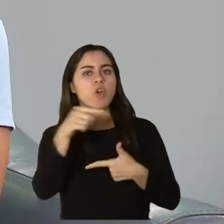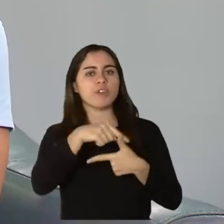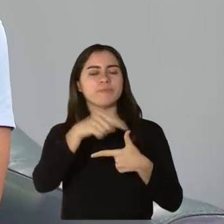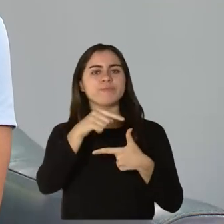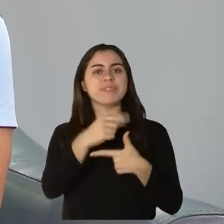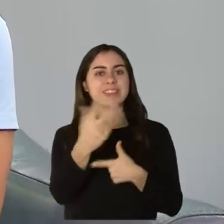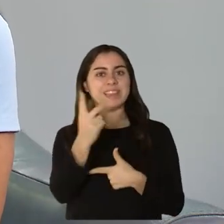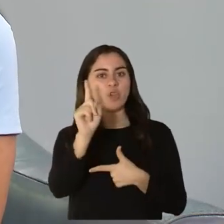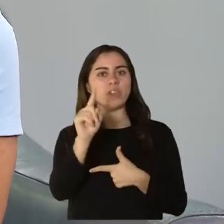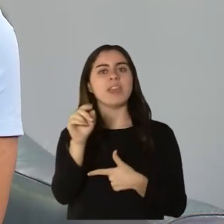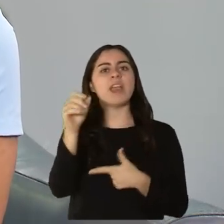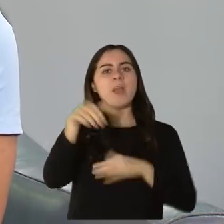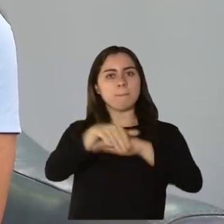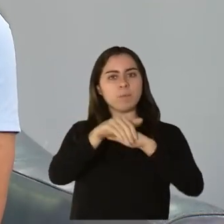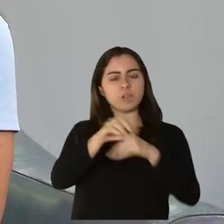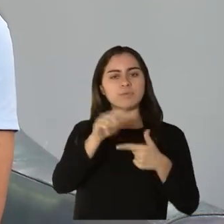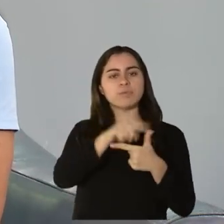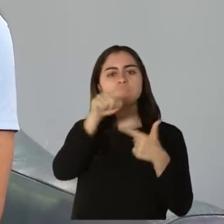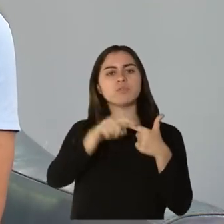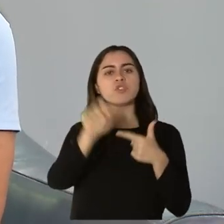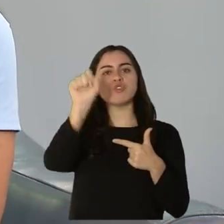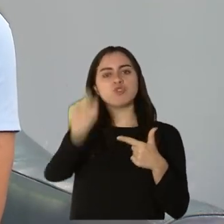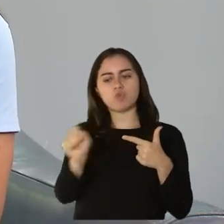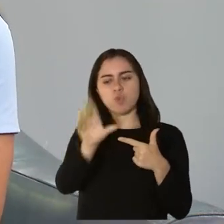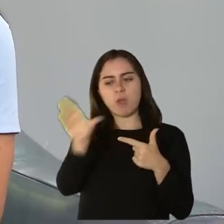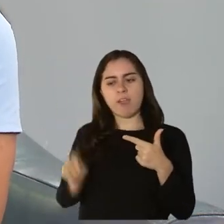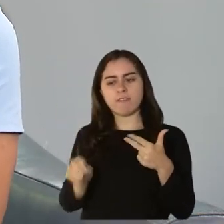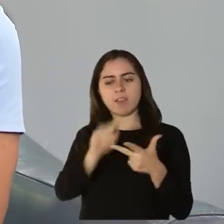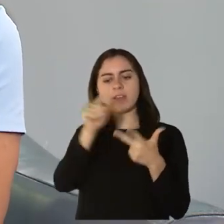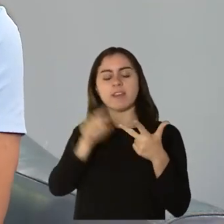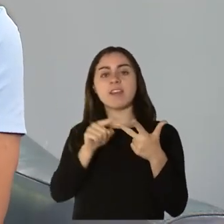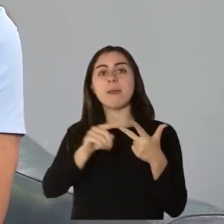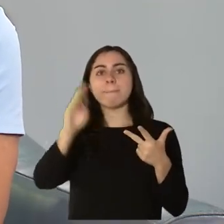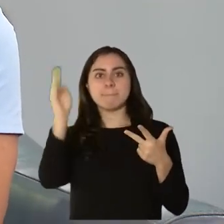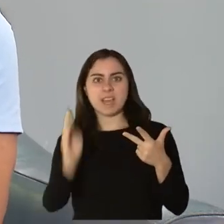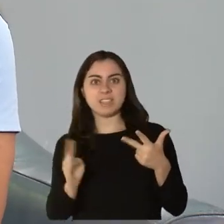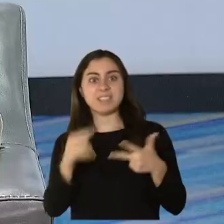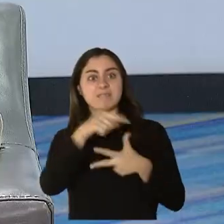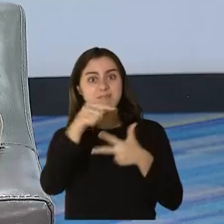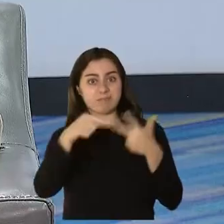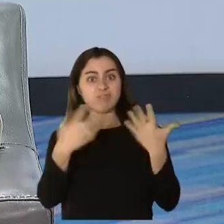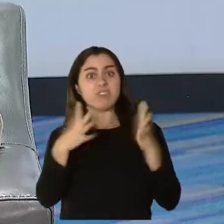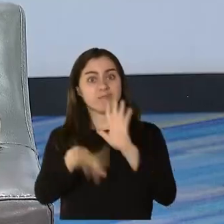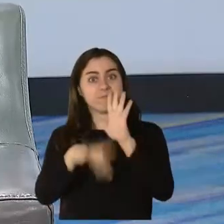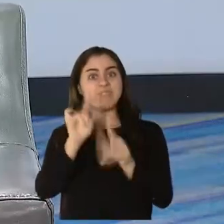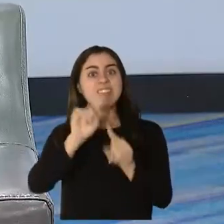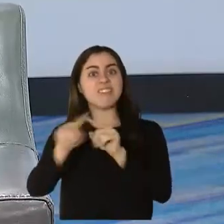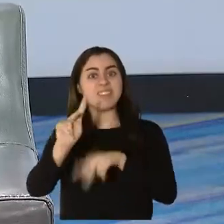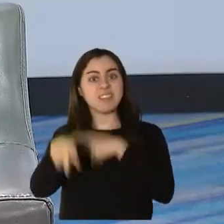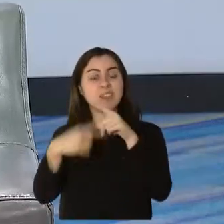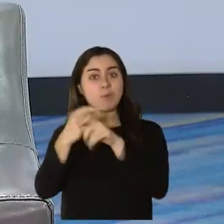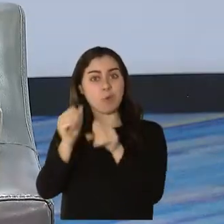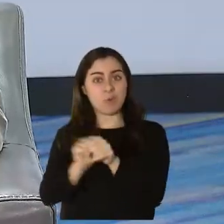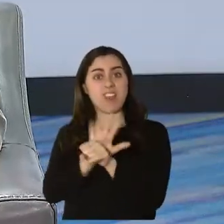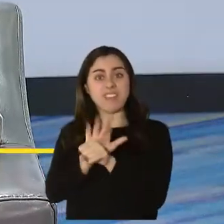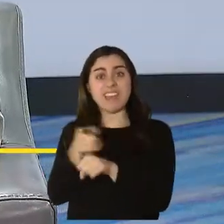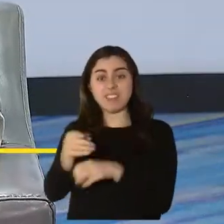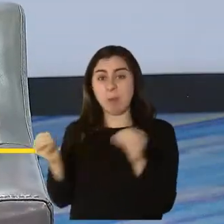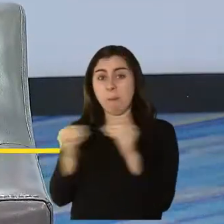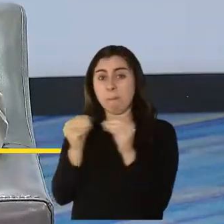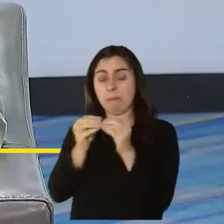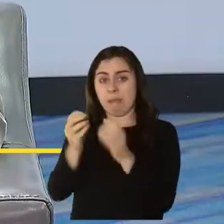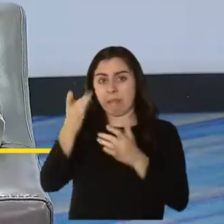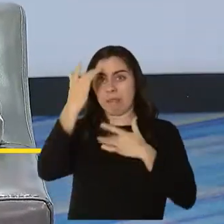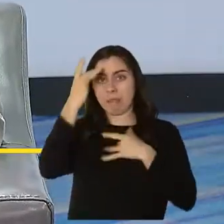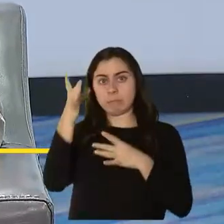Brasil, que aunque no más letales, son más contagiosas. Hay que preocuparse, doctor. Pues mira, antes que todo, quiero, para